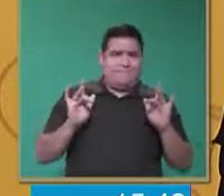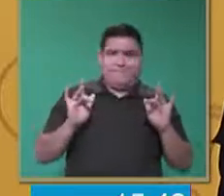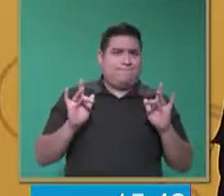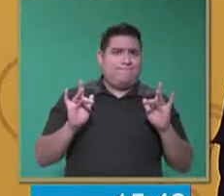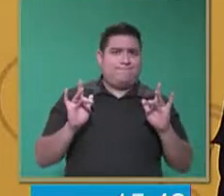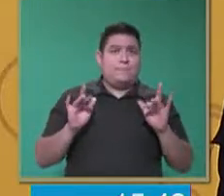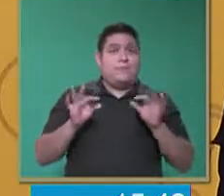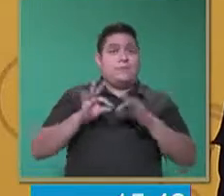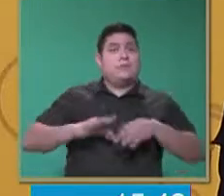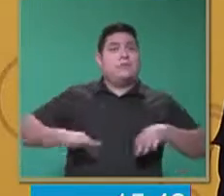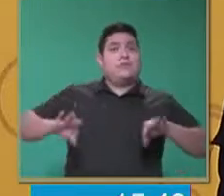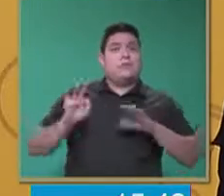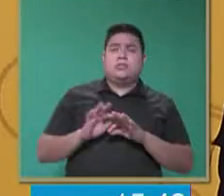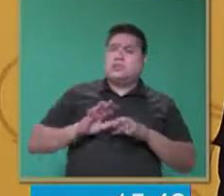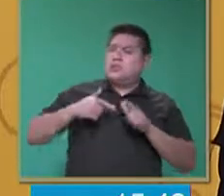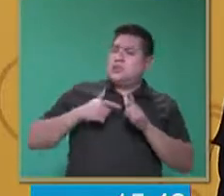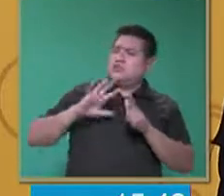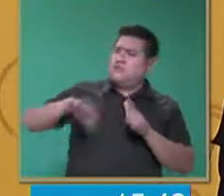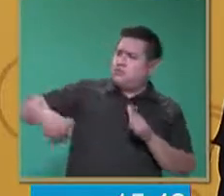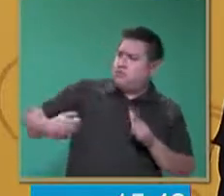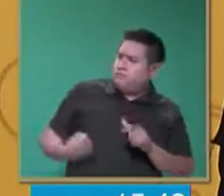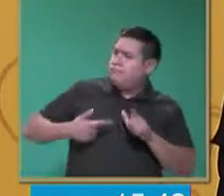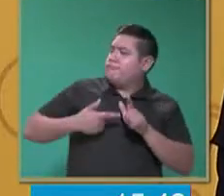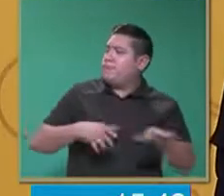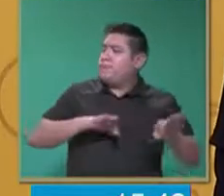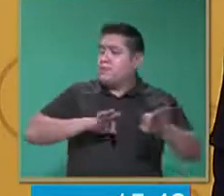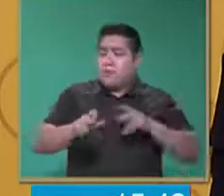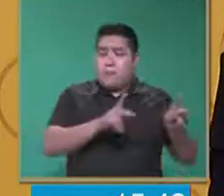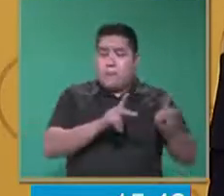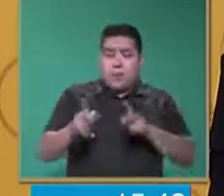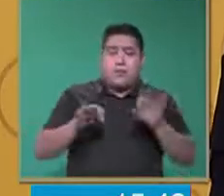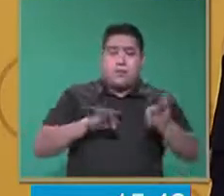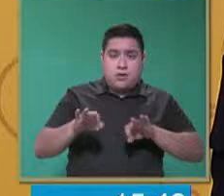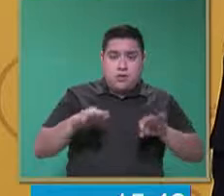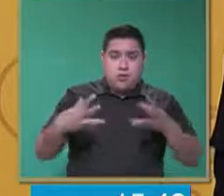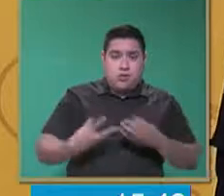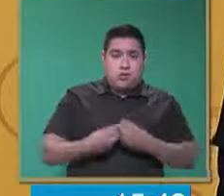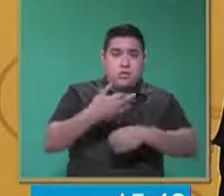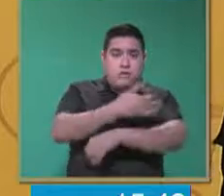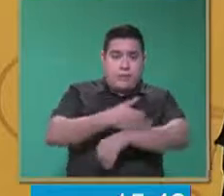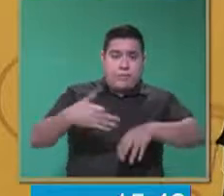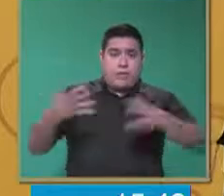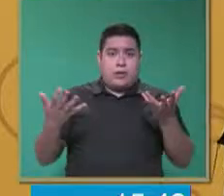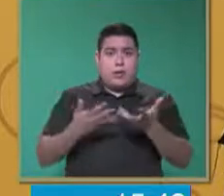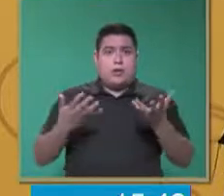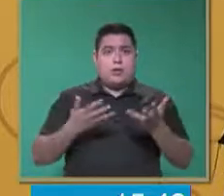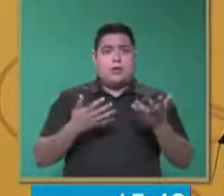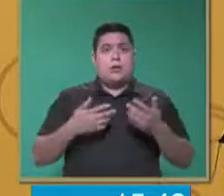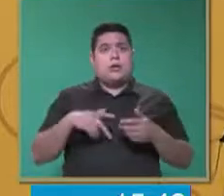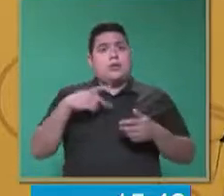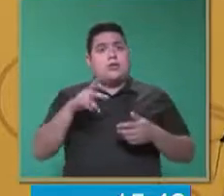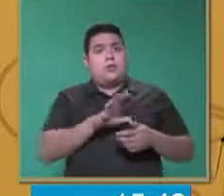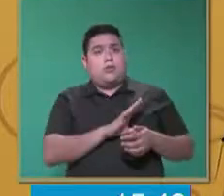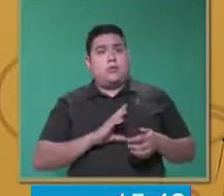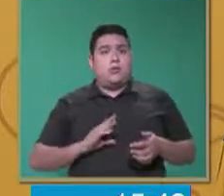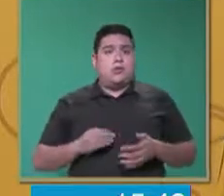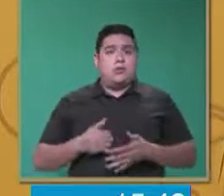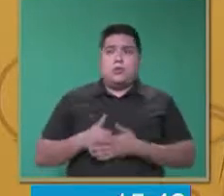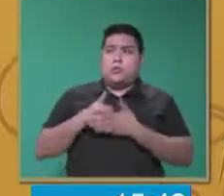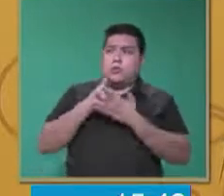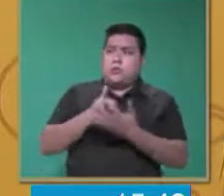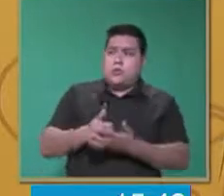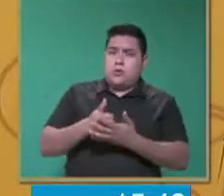establecer ese plan de trabajo familiar que nos va a hacer que nuestro hijo sea